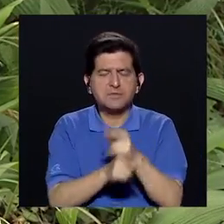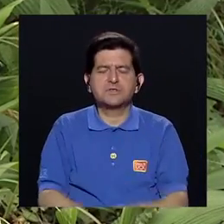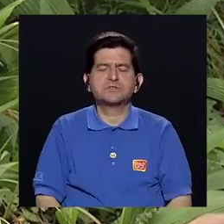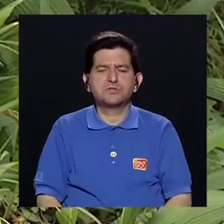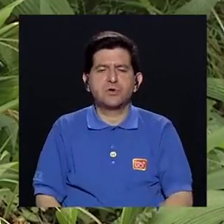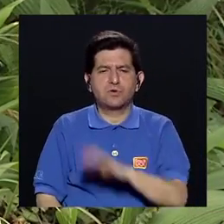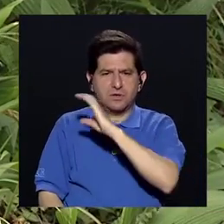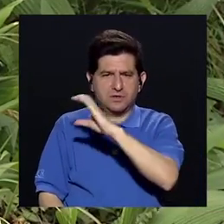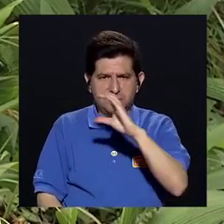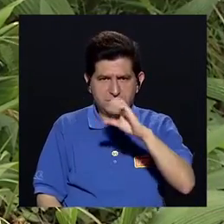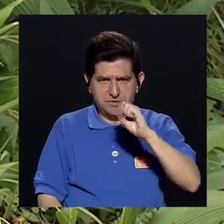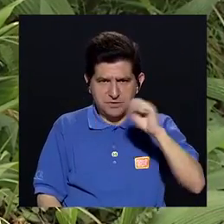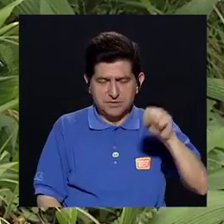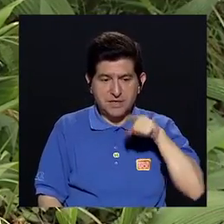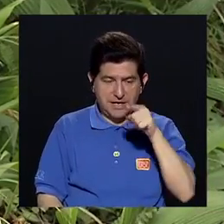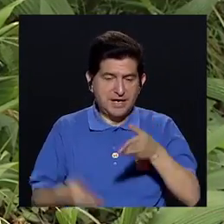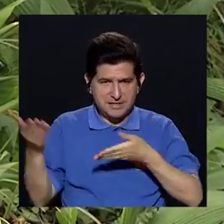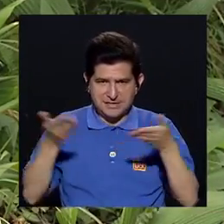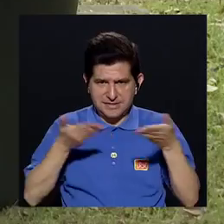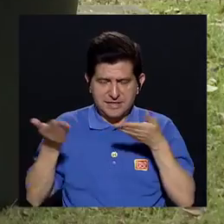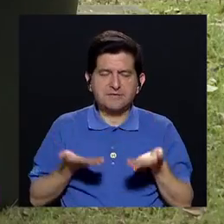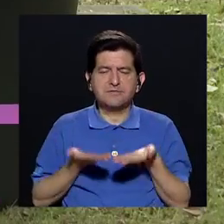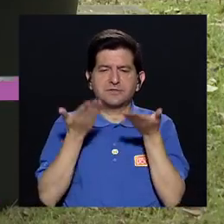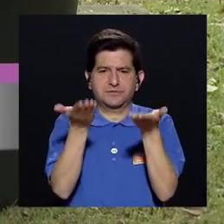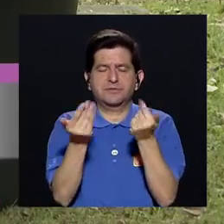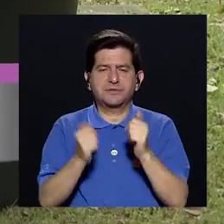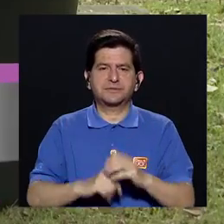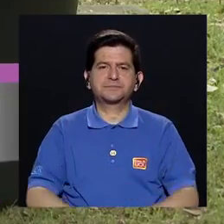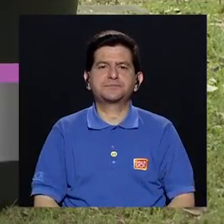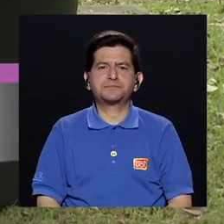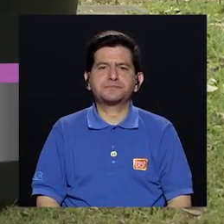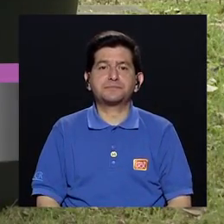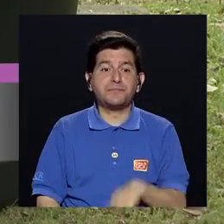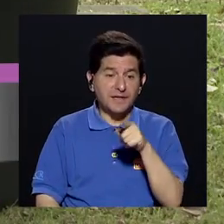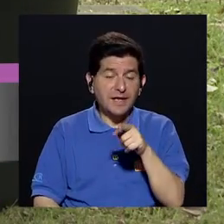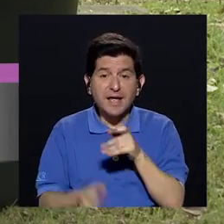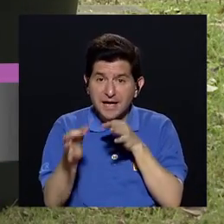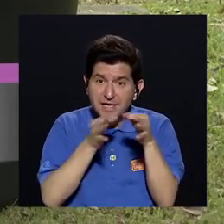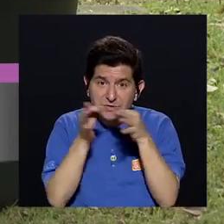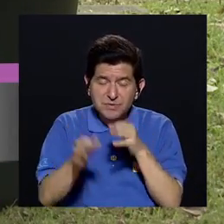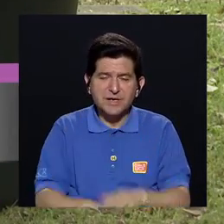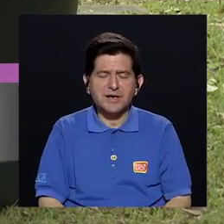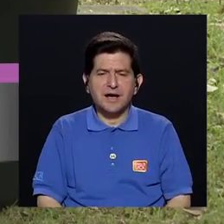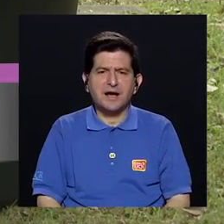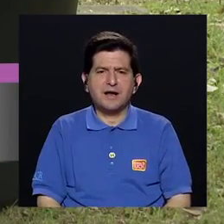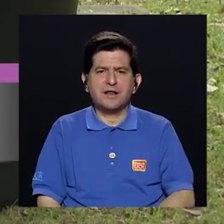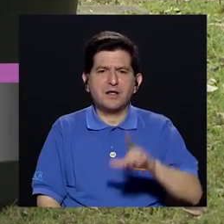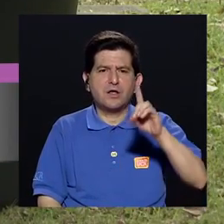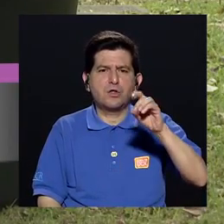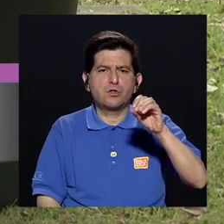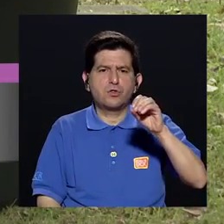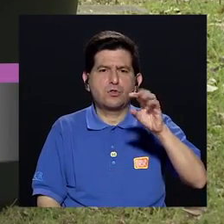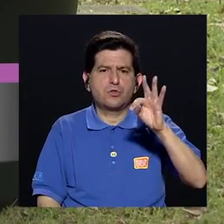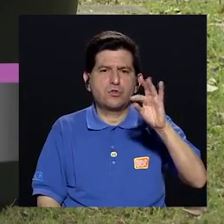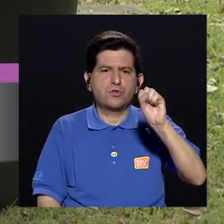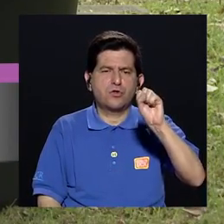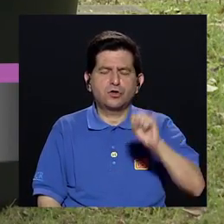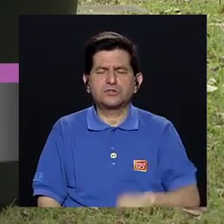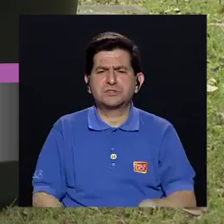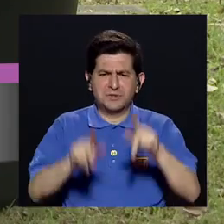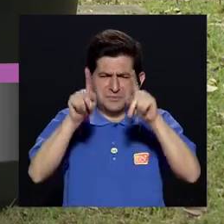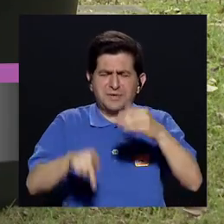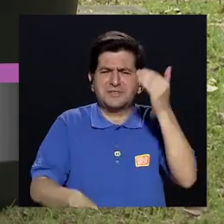da a la caja Que es la que brinda los servicios en el país Sí, tal vez conversarles eso ¿Qué es DOTS para los